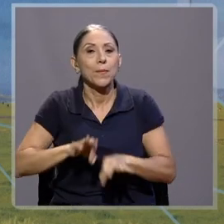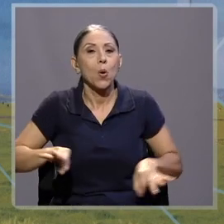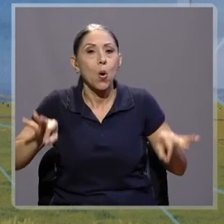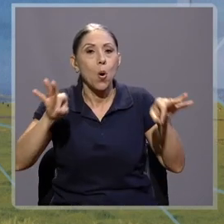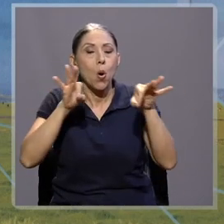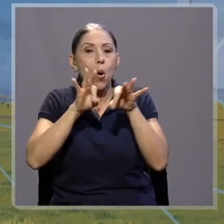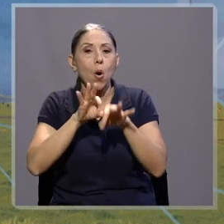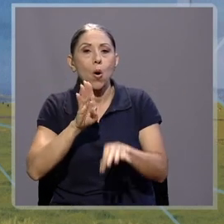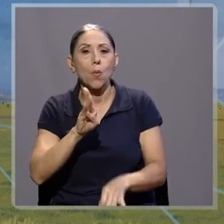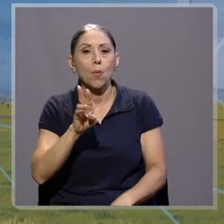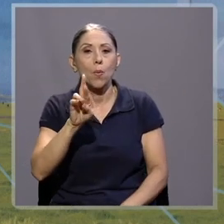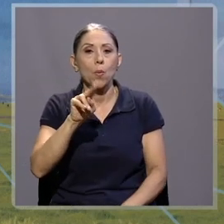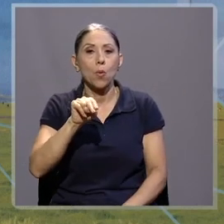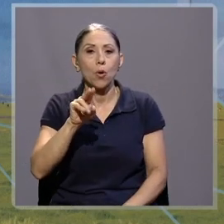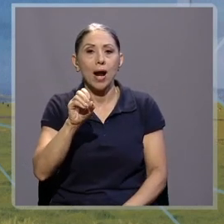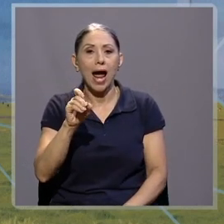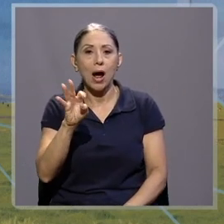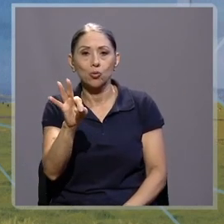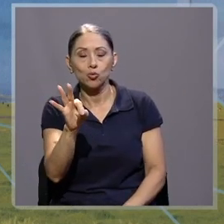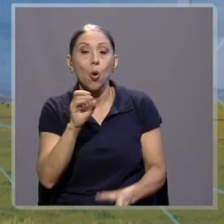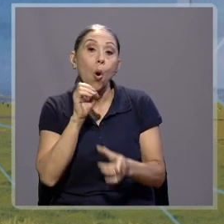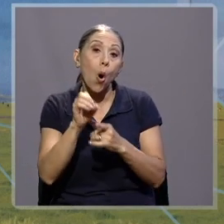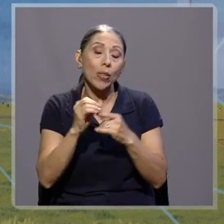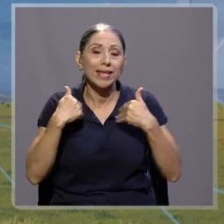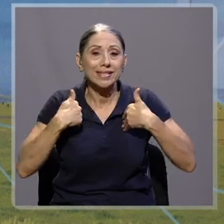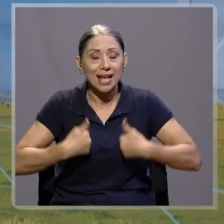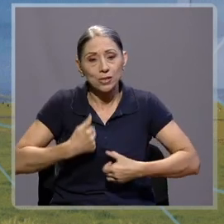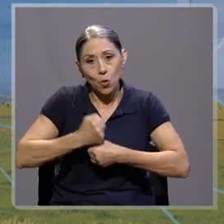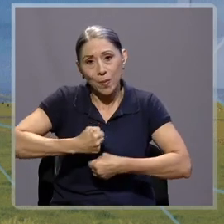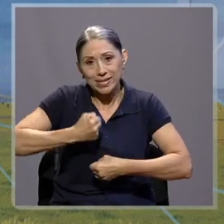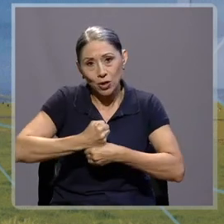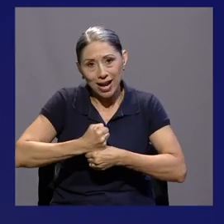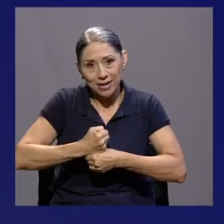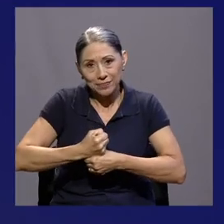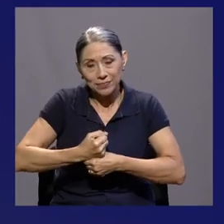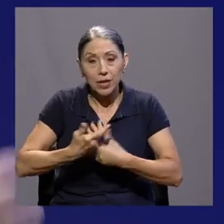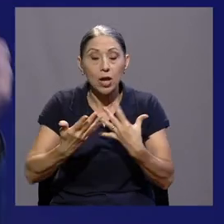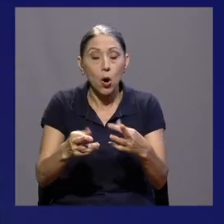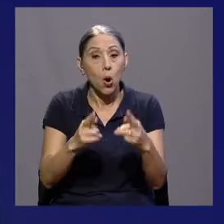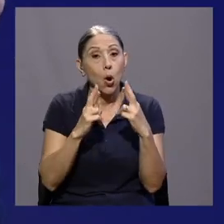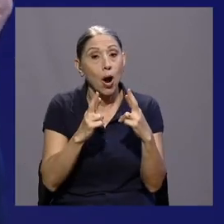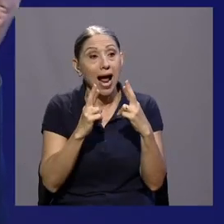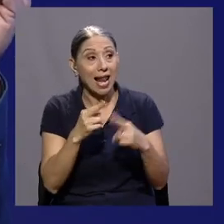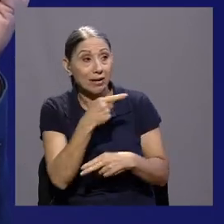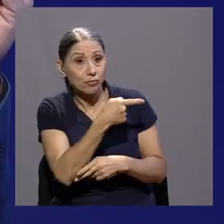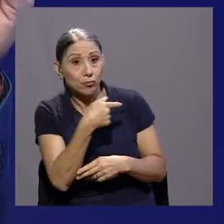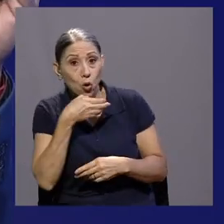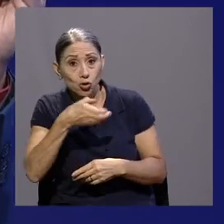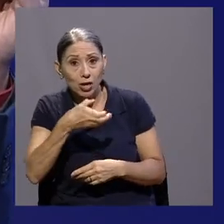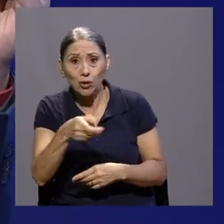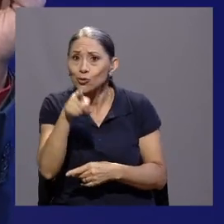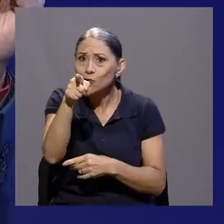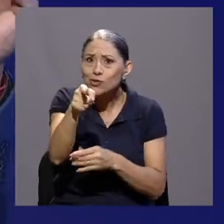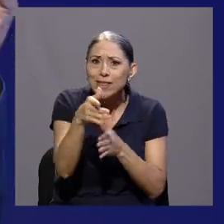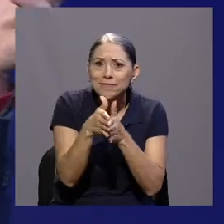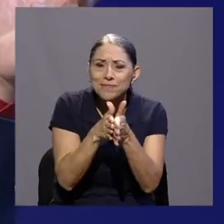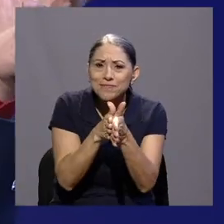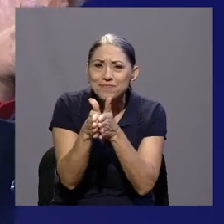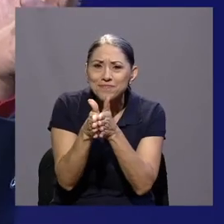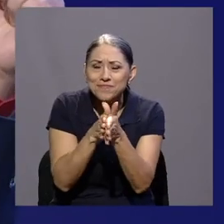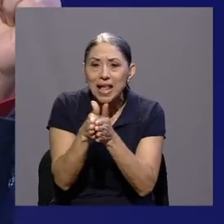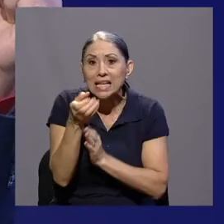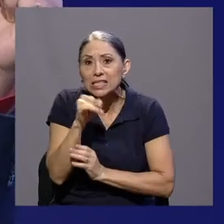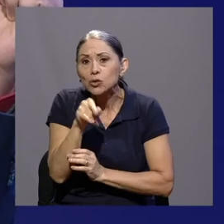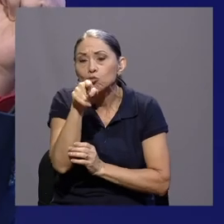desgaste ocupacional y ojalá que los consejos que Jacqueline le ha dado le sirvan en caso de que usted o alguna